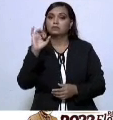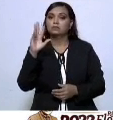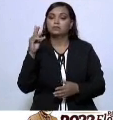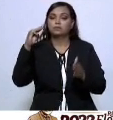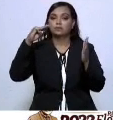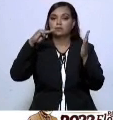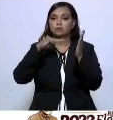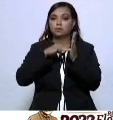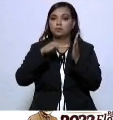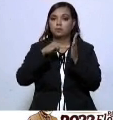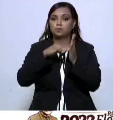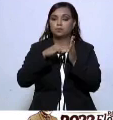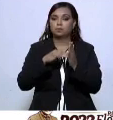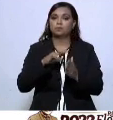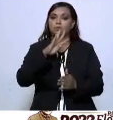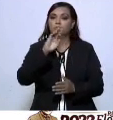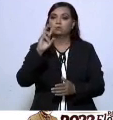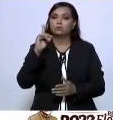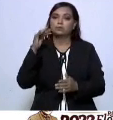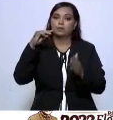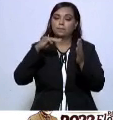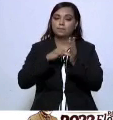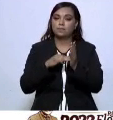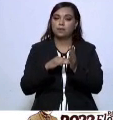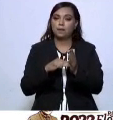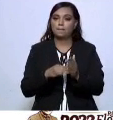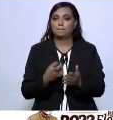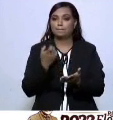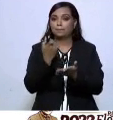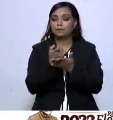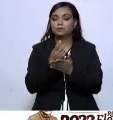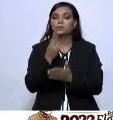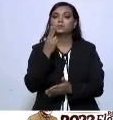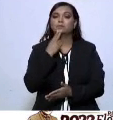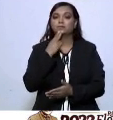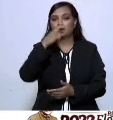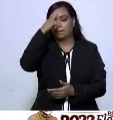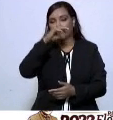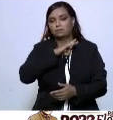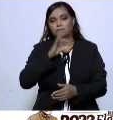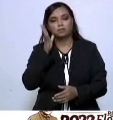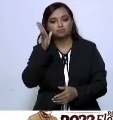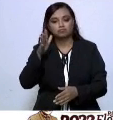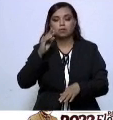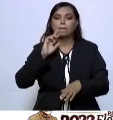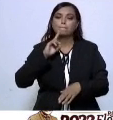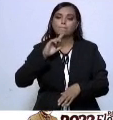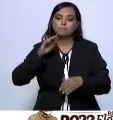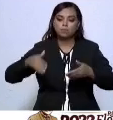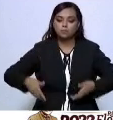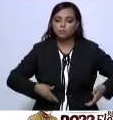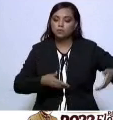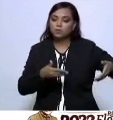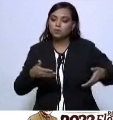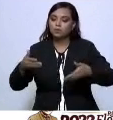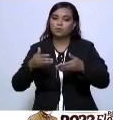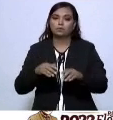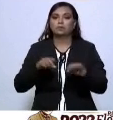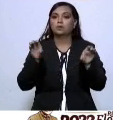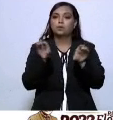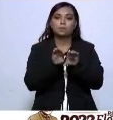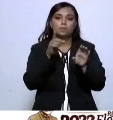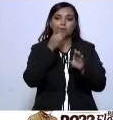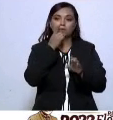,450,000 pesos que serán usados para mejorar las vialidades y, como lo